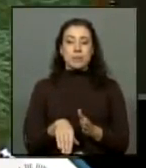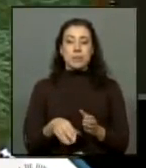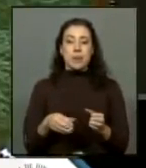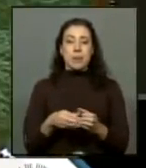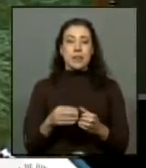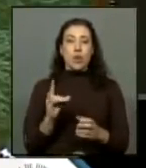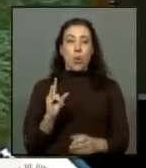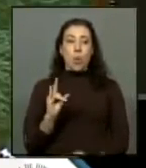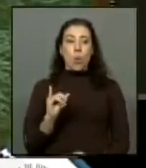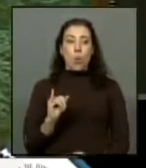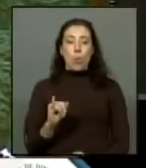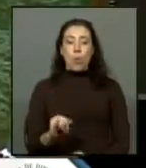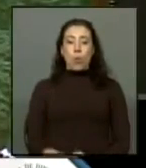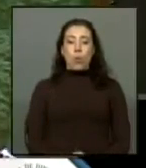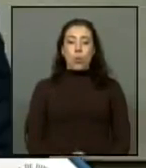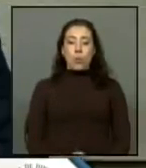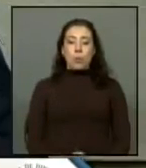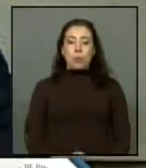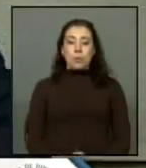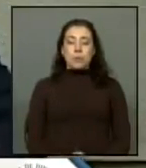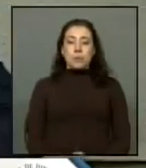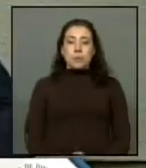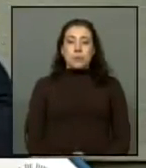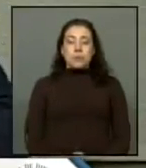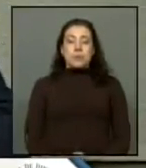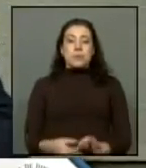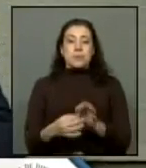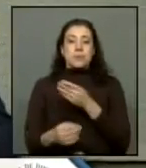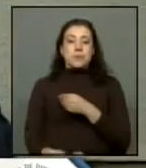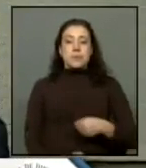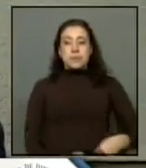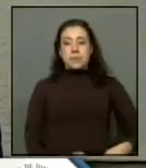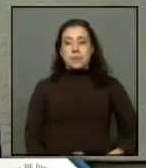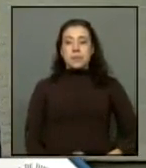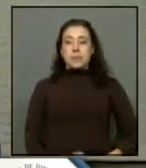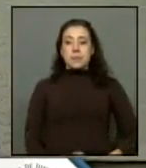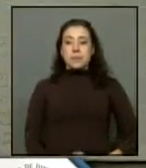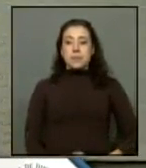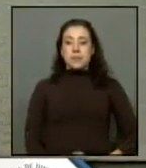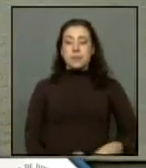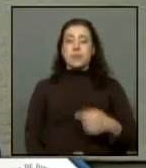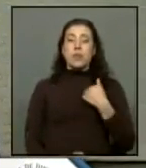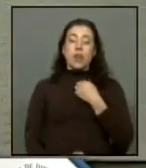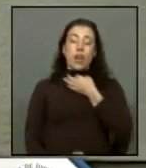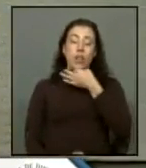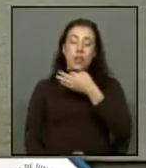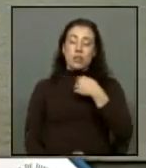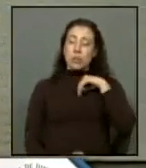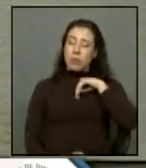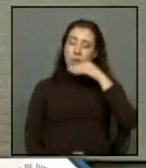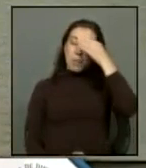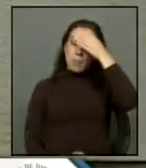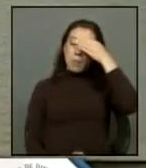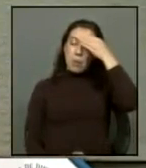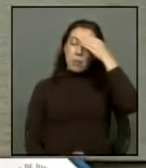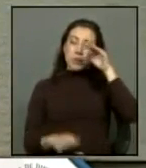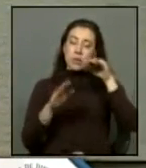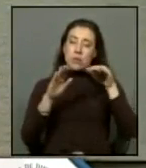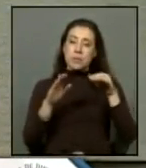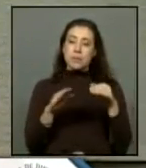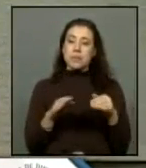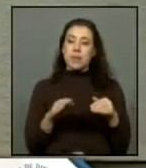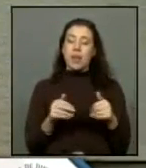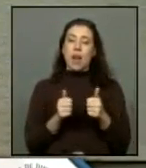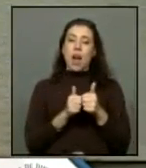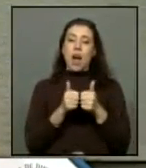de la UD. Gracias, Presidenta. Hoy quiero manifestar mi profunda preocupación y hacer un llamado a atención